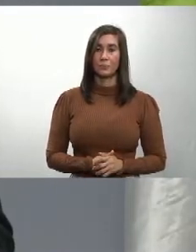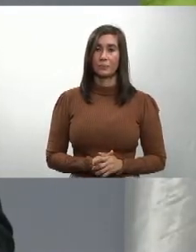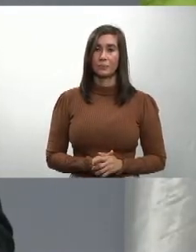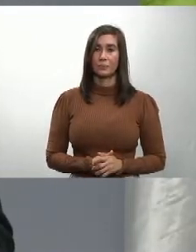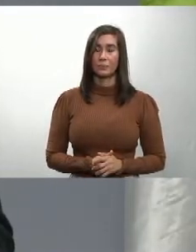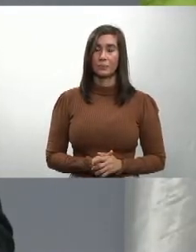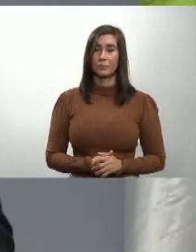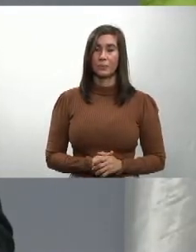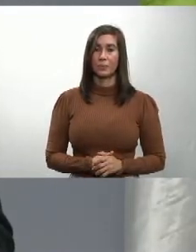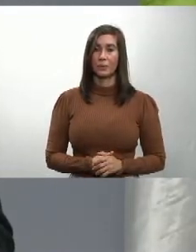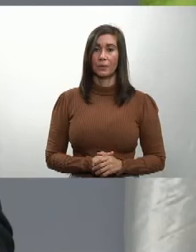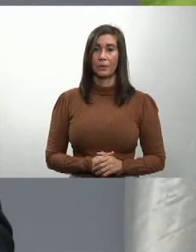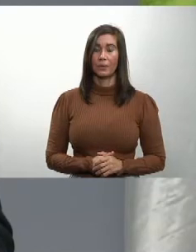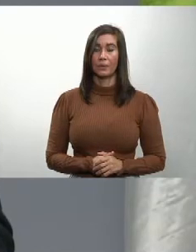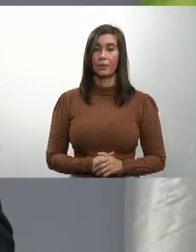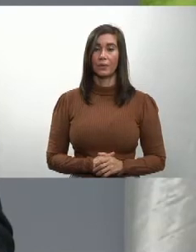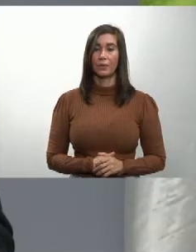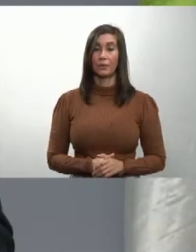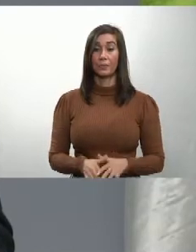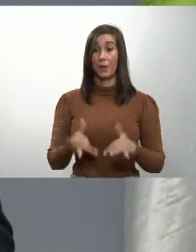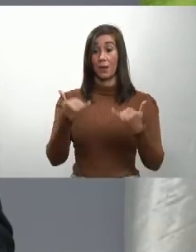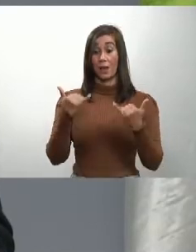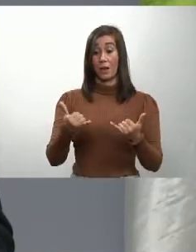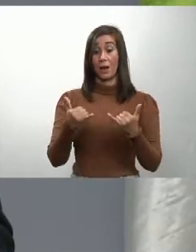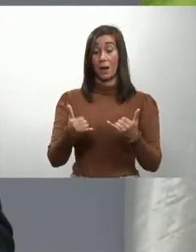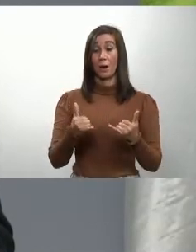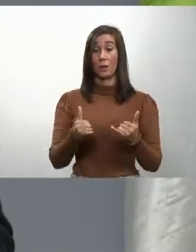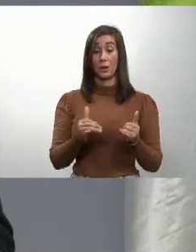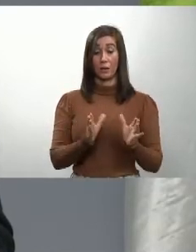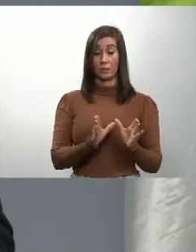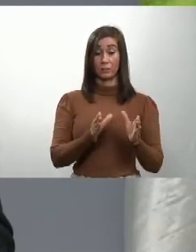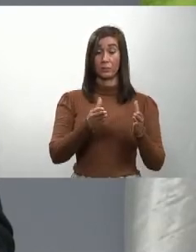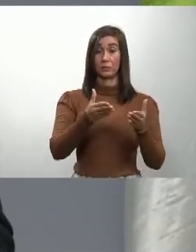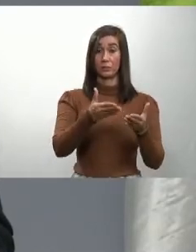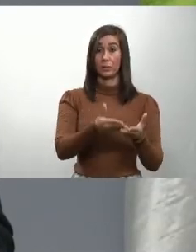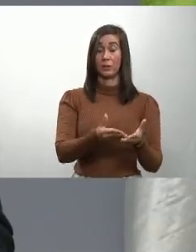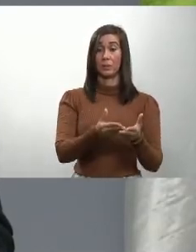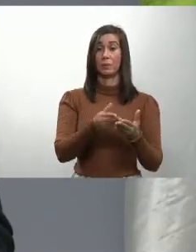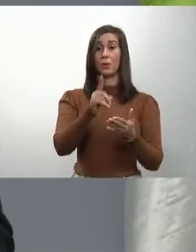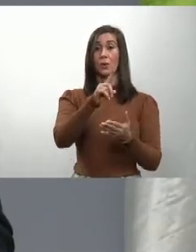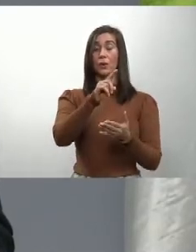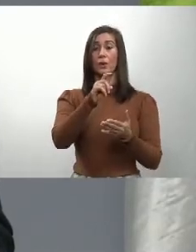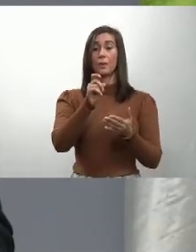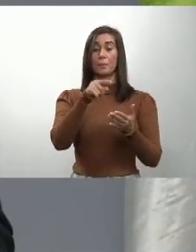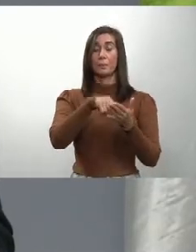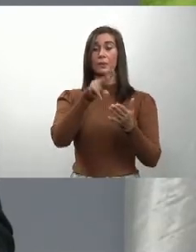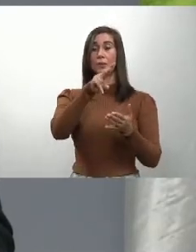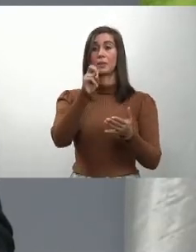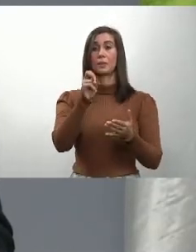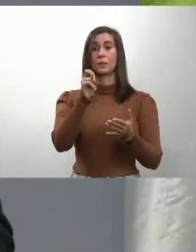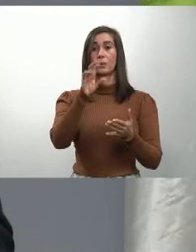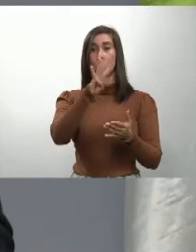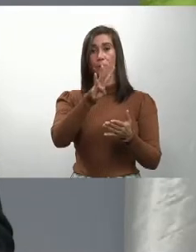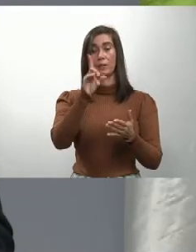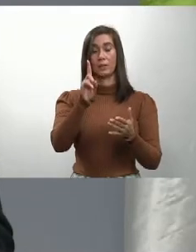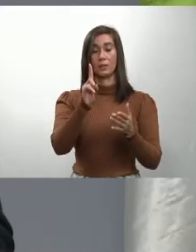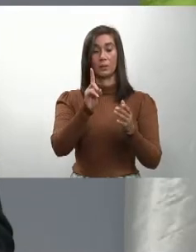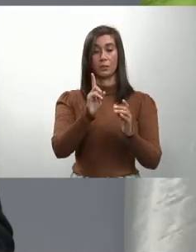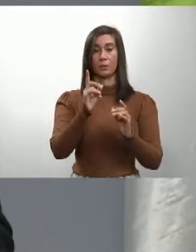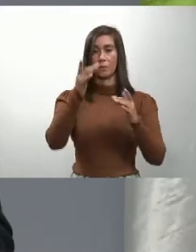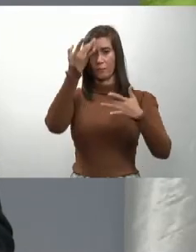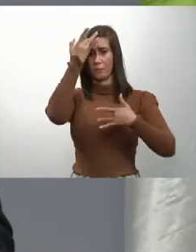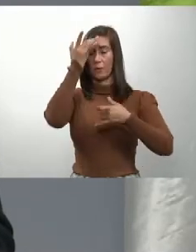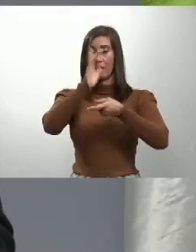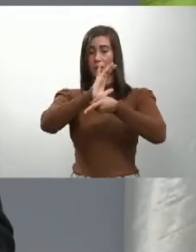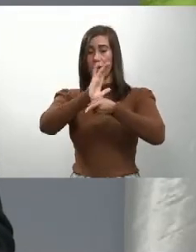Actualmente disponemos un total de 1.641 en aislamiento hospitalario.